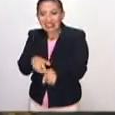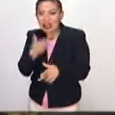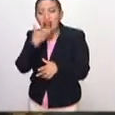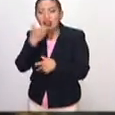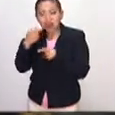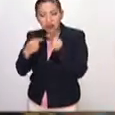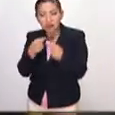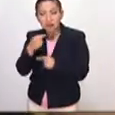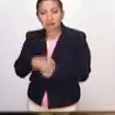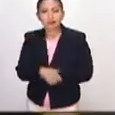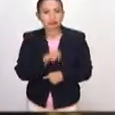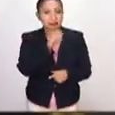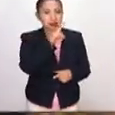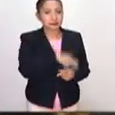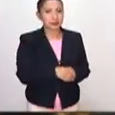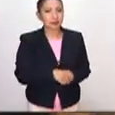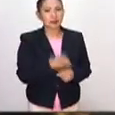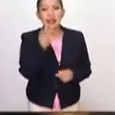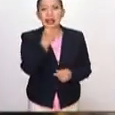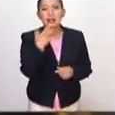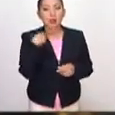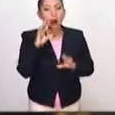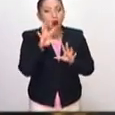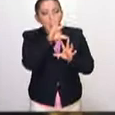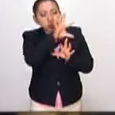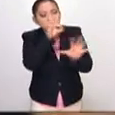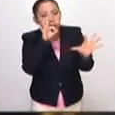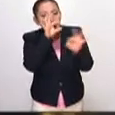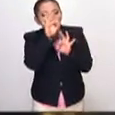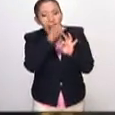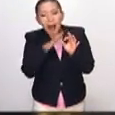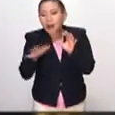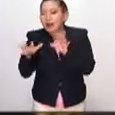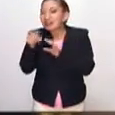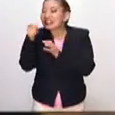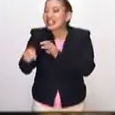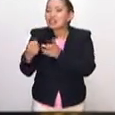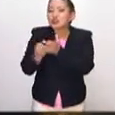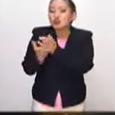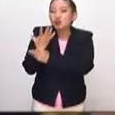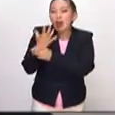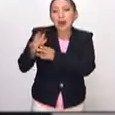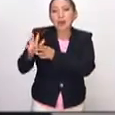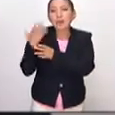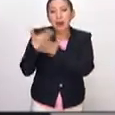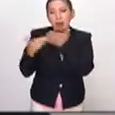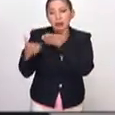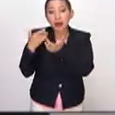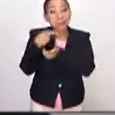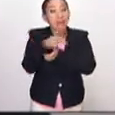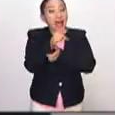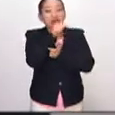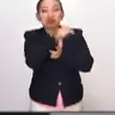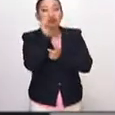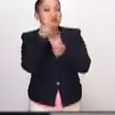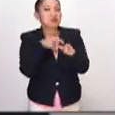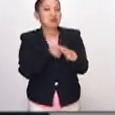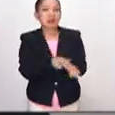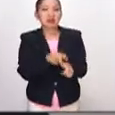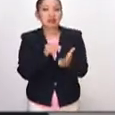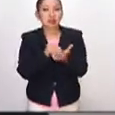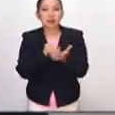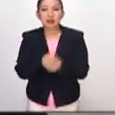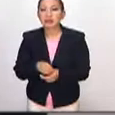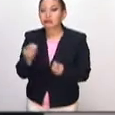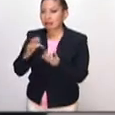quieres. Exacto, o sea, se retoma quizá para recontextualizarlo, reconceptualizarlo, pero al final siguen vivos. Héctor, pues muchas